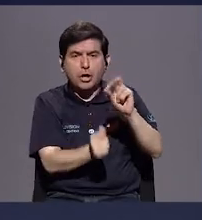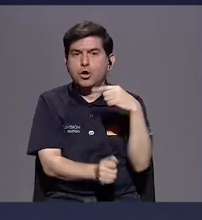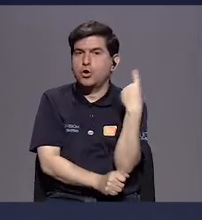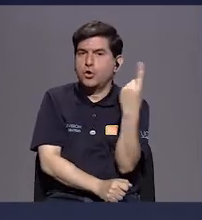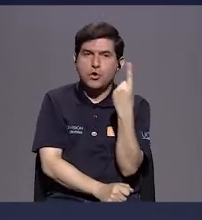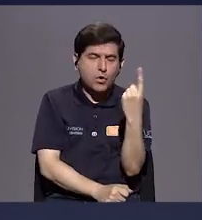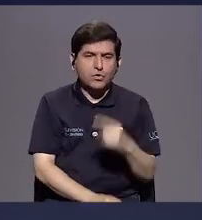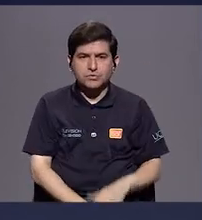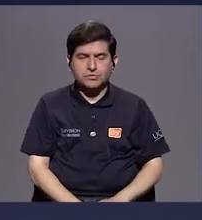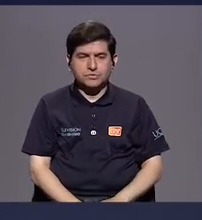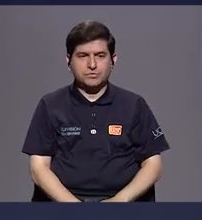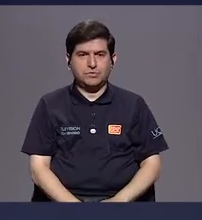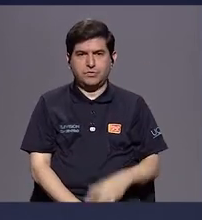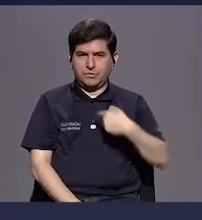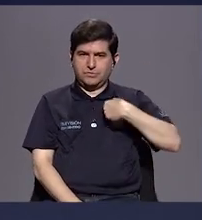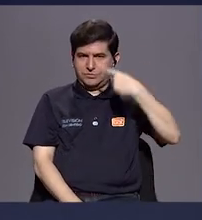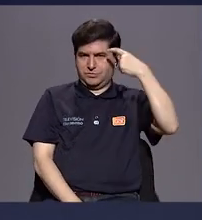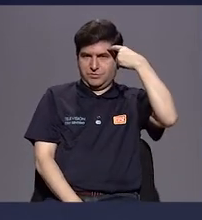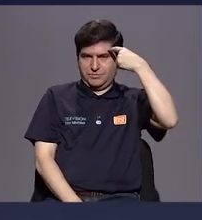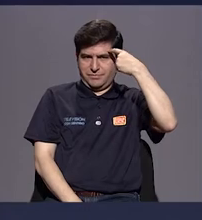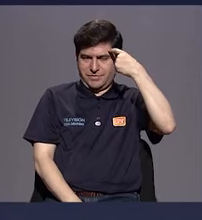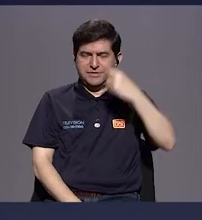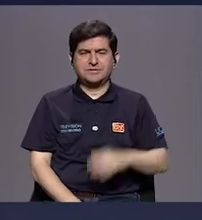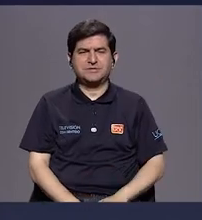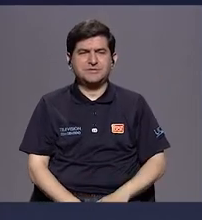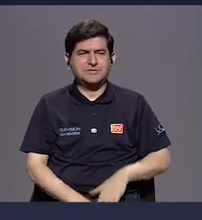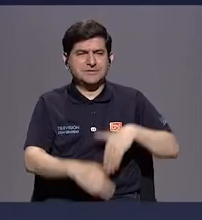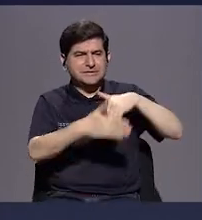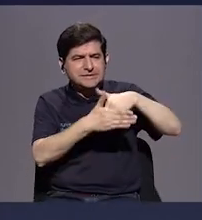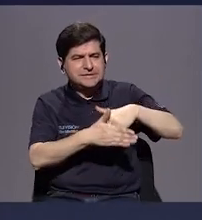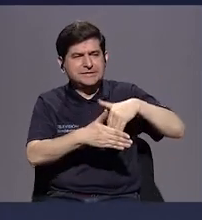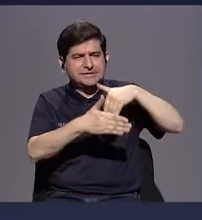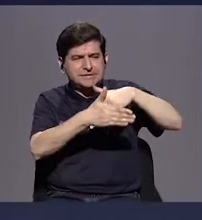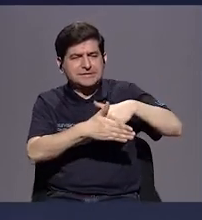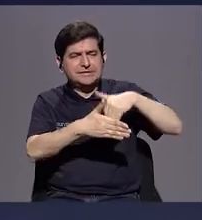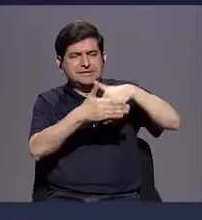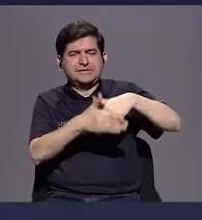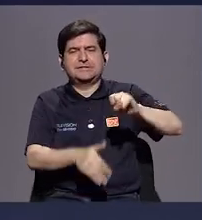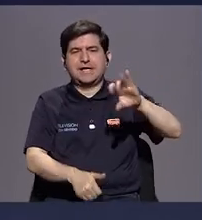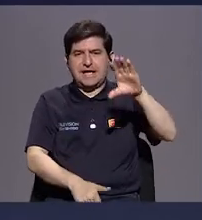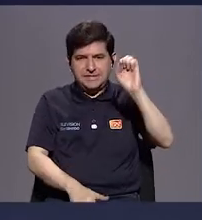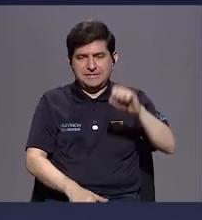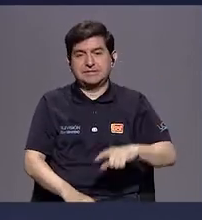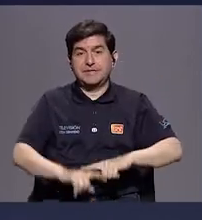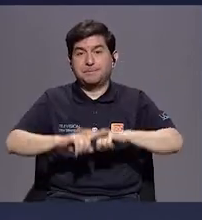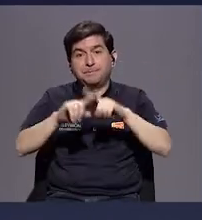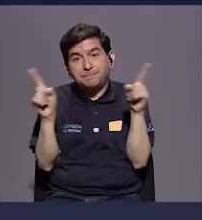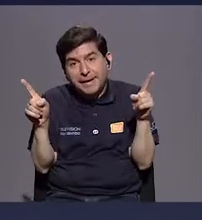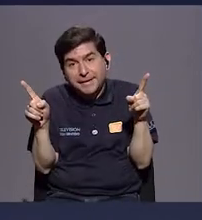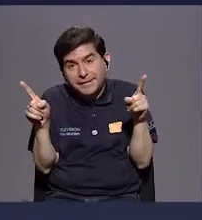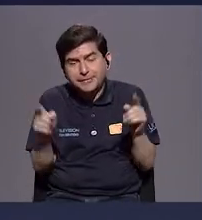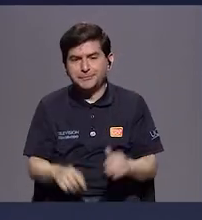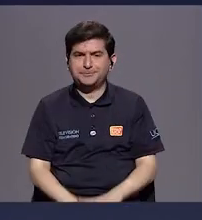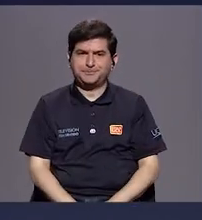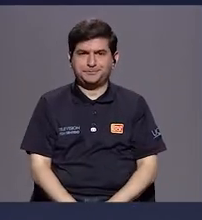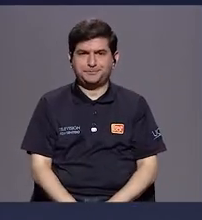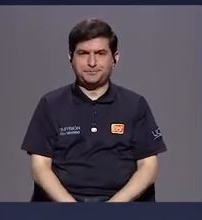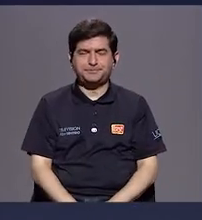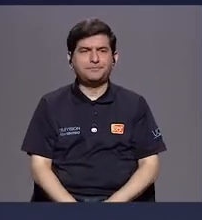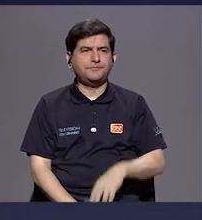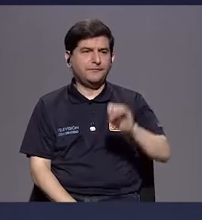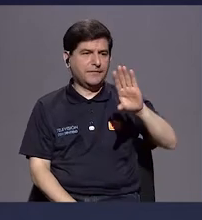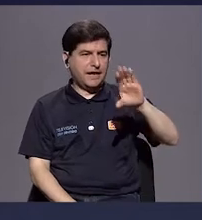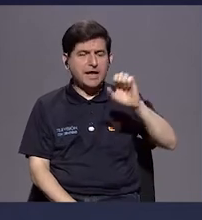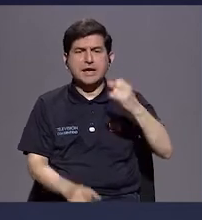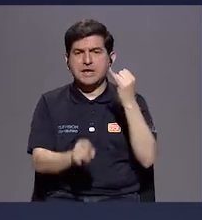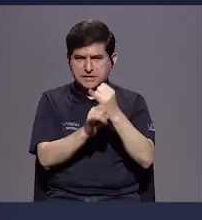en ese sentido. Me parece que le amarramos muchísimo tiempo las manos al ICE. Pero tenemos... El ICE